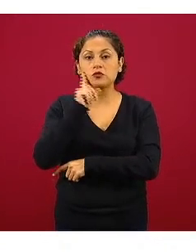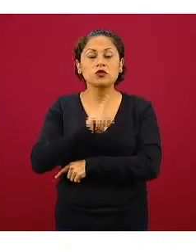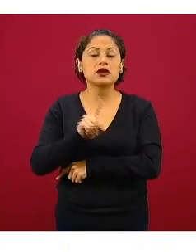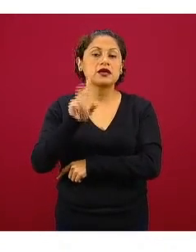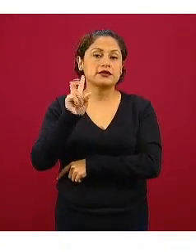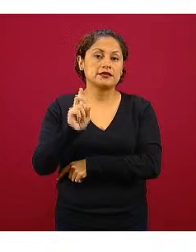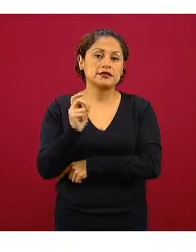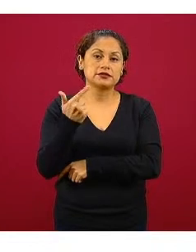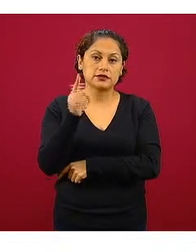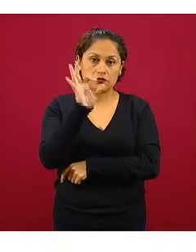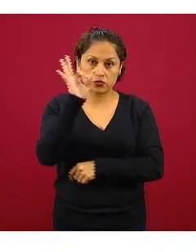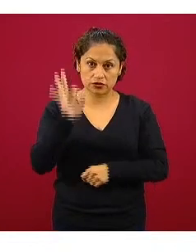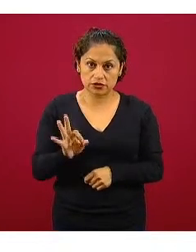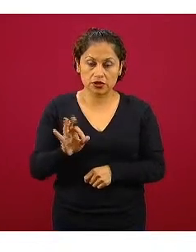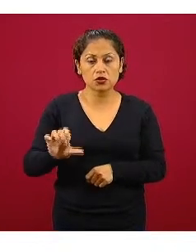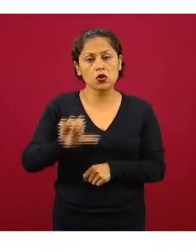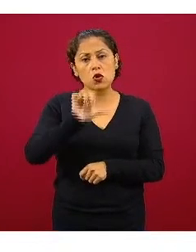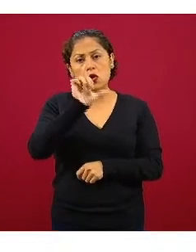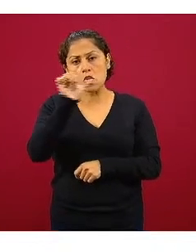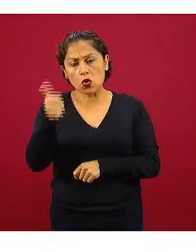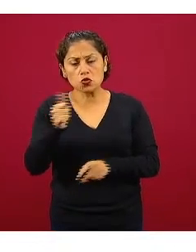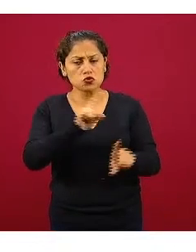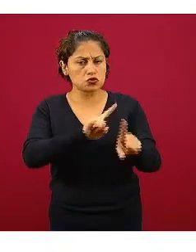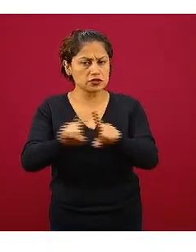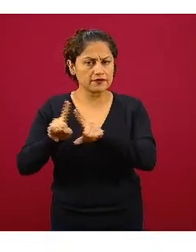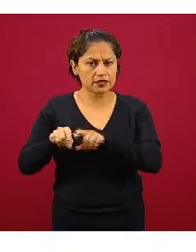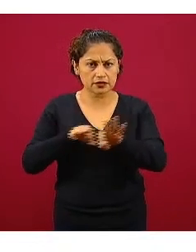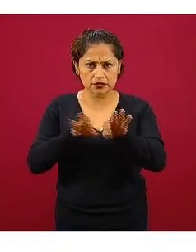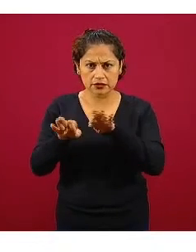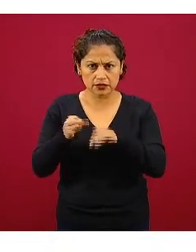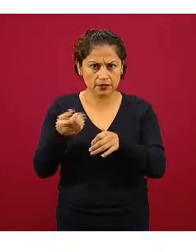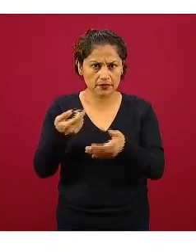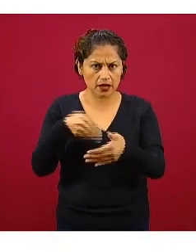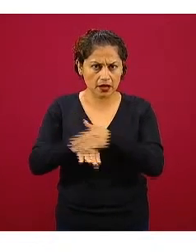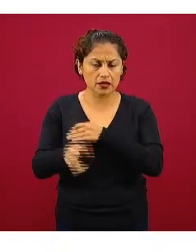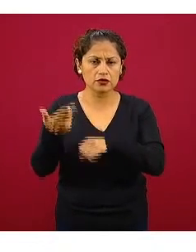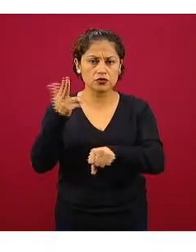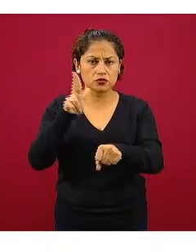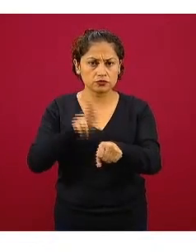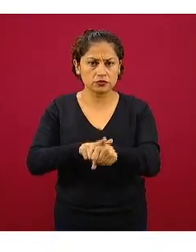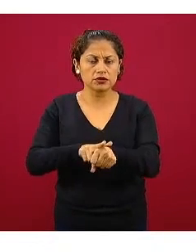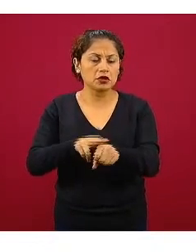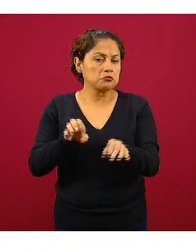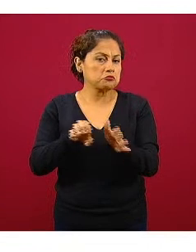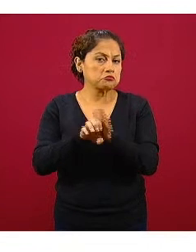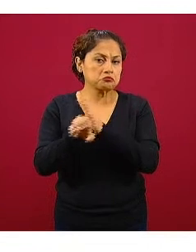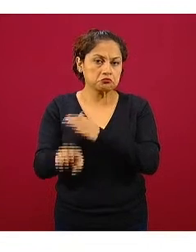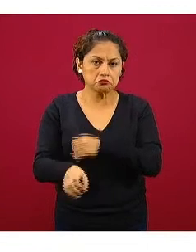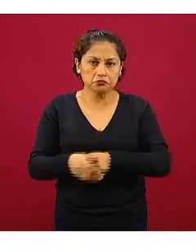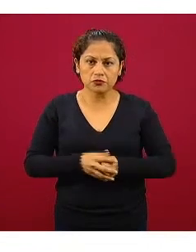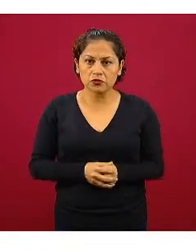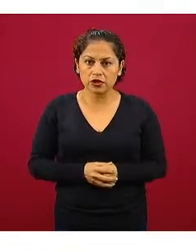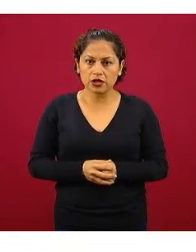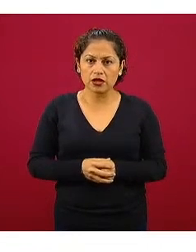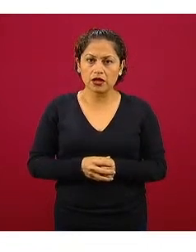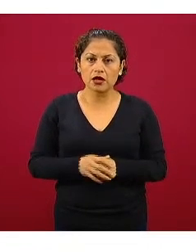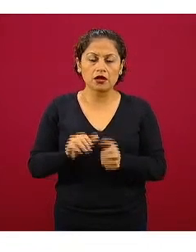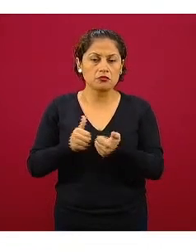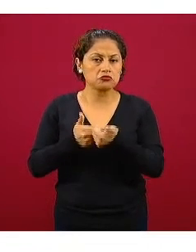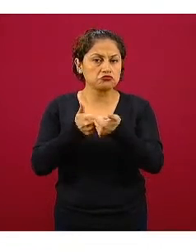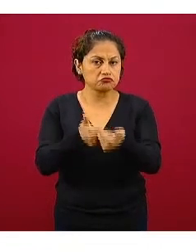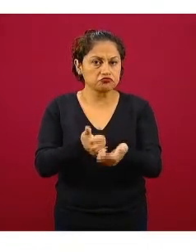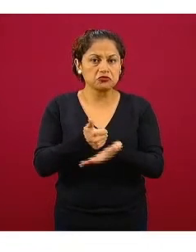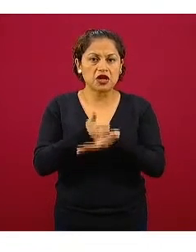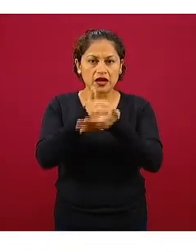% otras profesiones diversas que incluyen al personal de apoyo en las operaciones